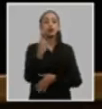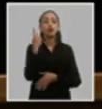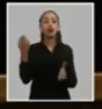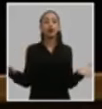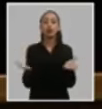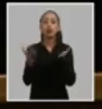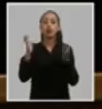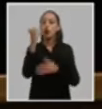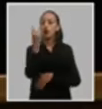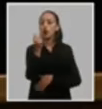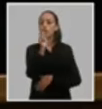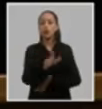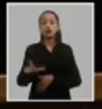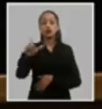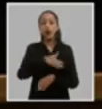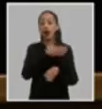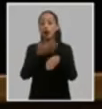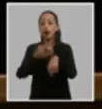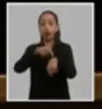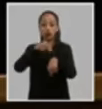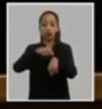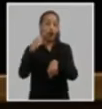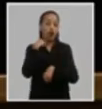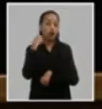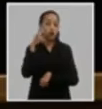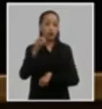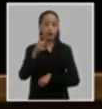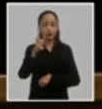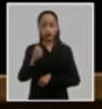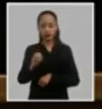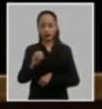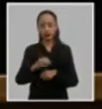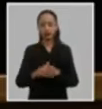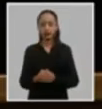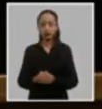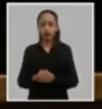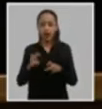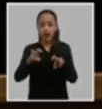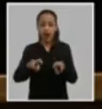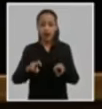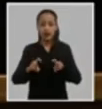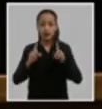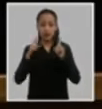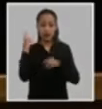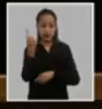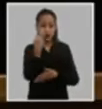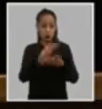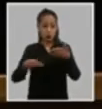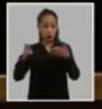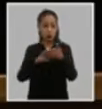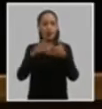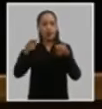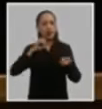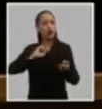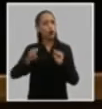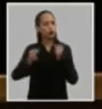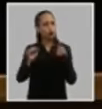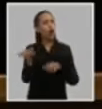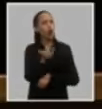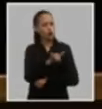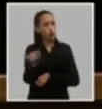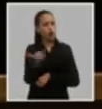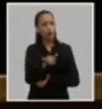y social hasta el 2030 recomendar a la asamblea nacional del poder popular ejercer un control similar